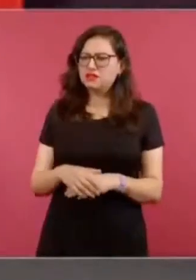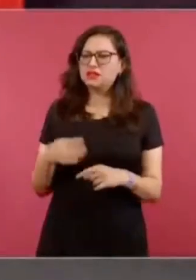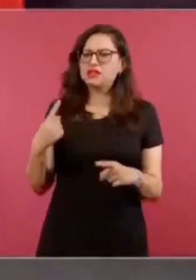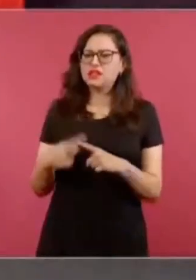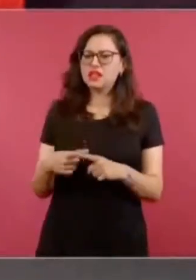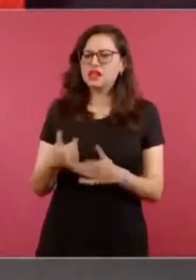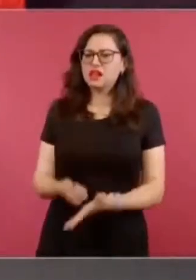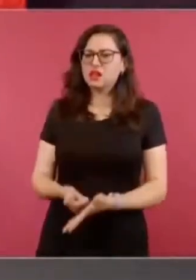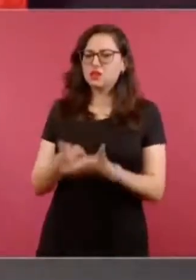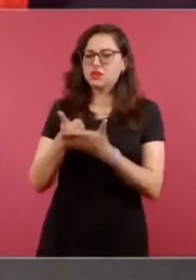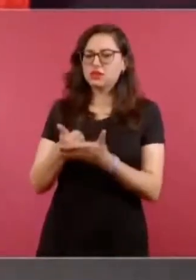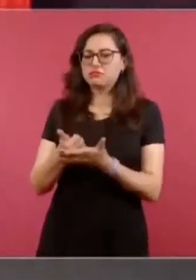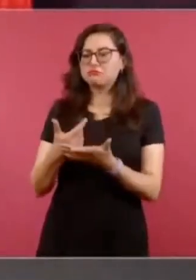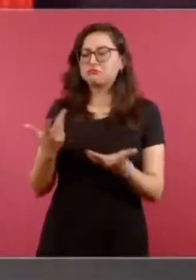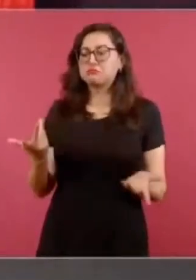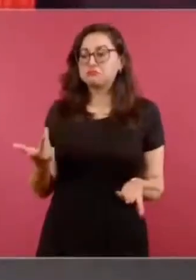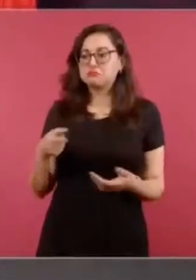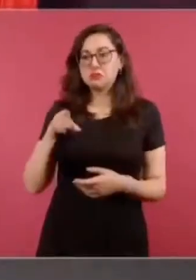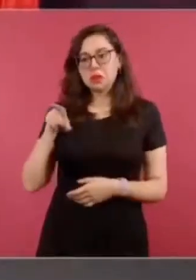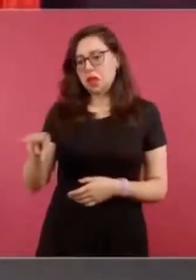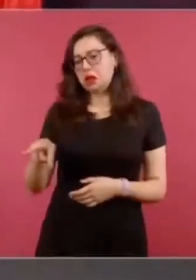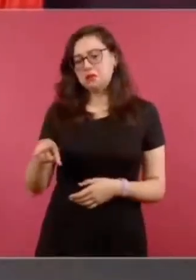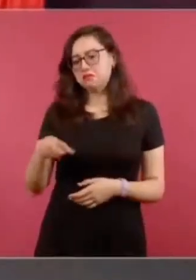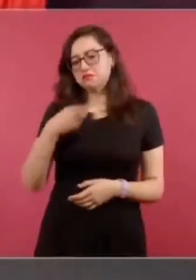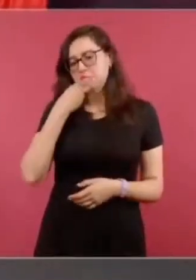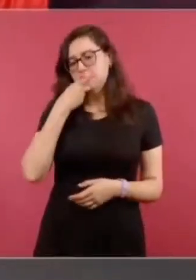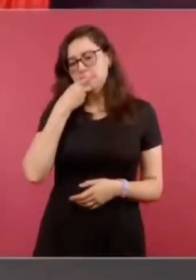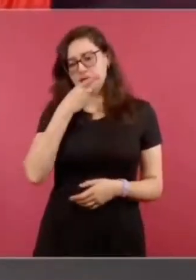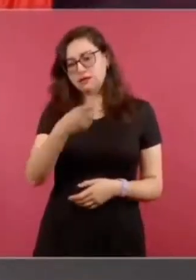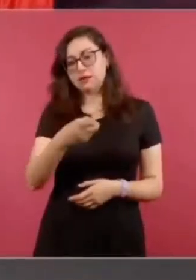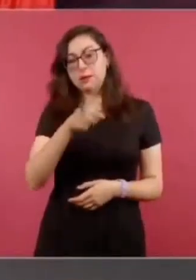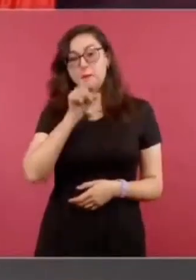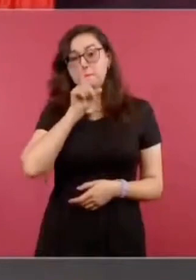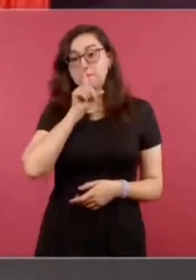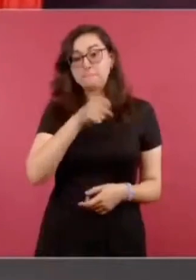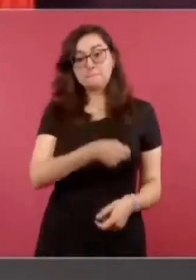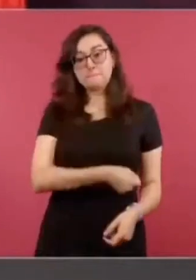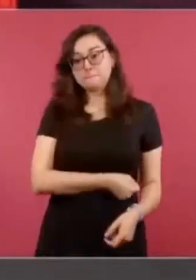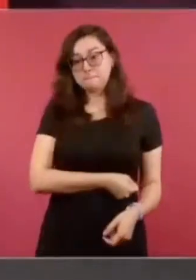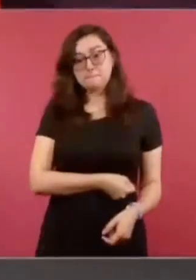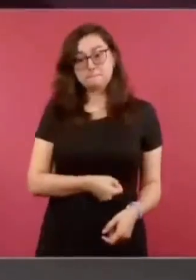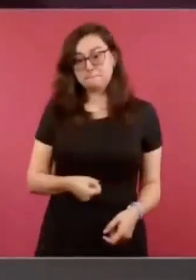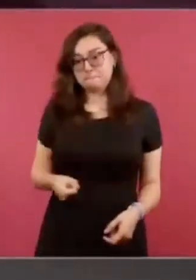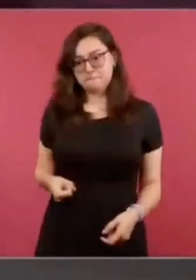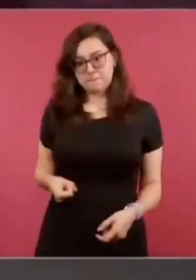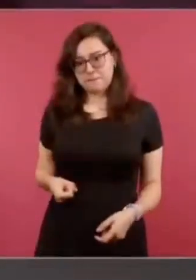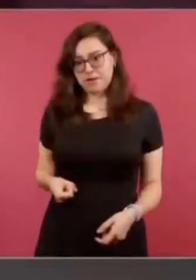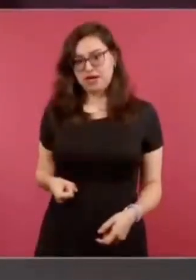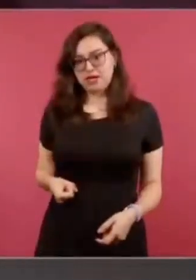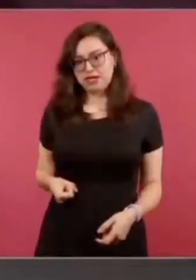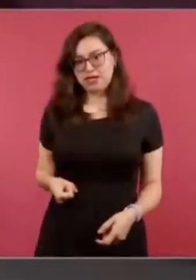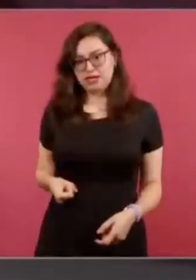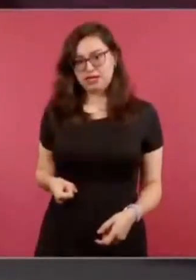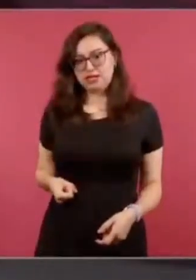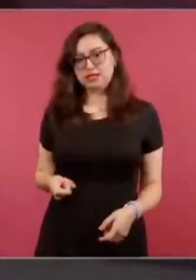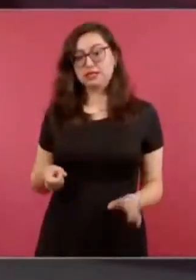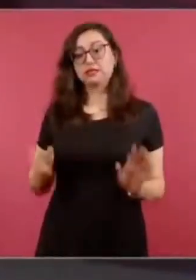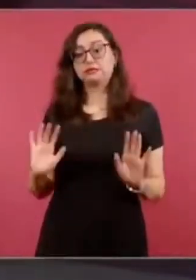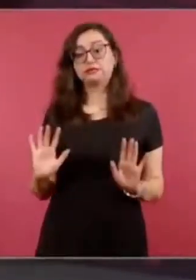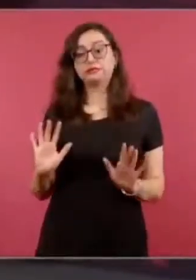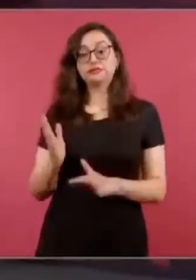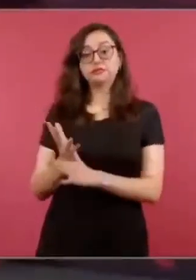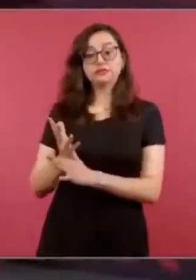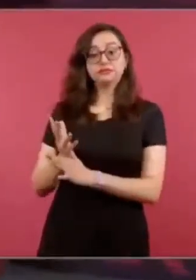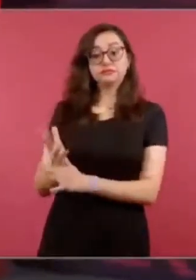Eso no lo va a decir, porque va a esgrimir